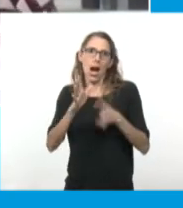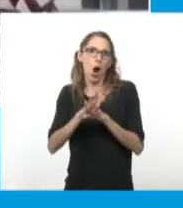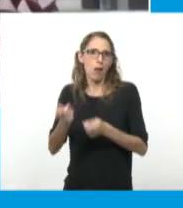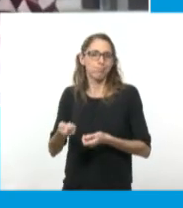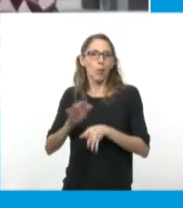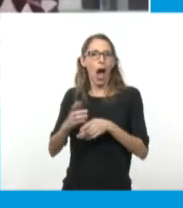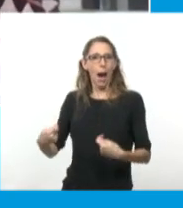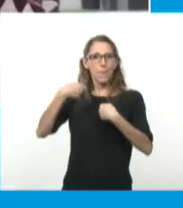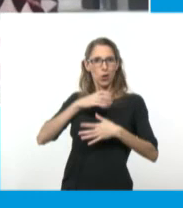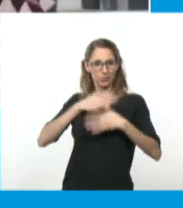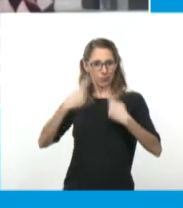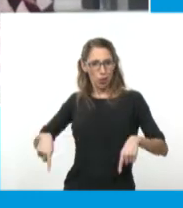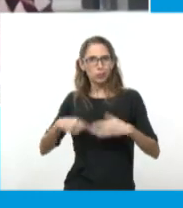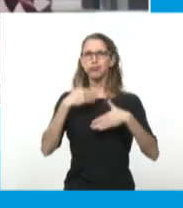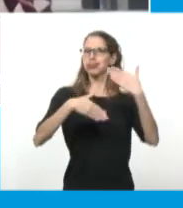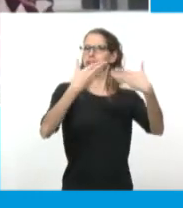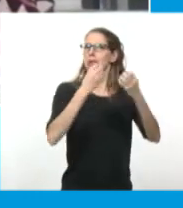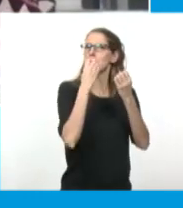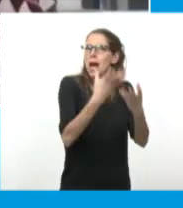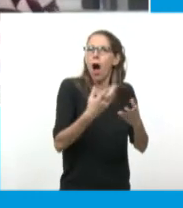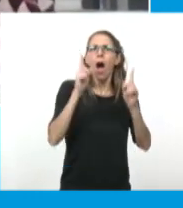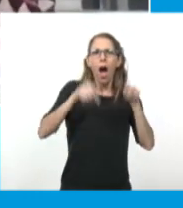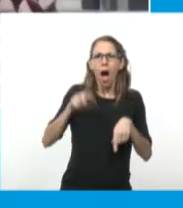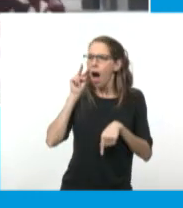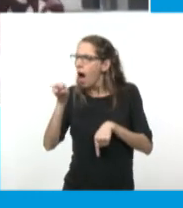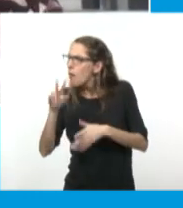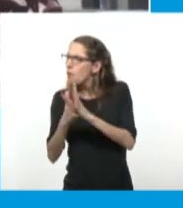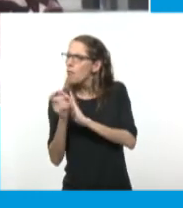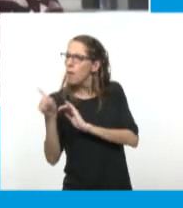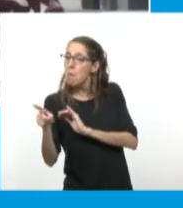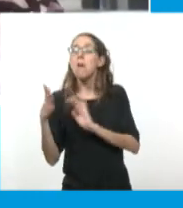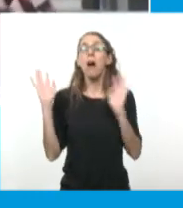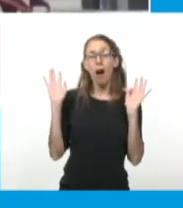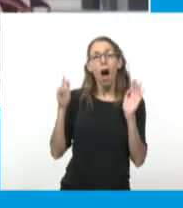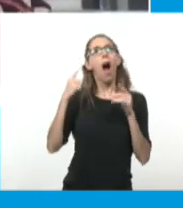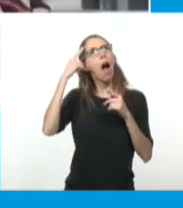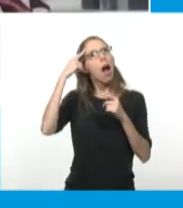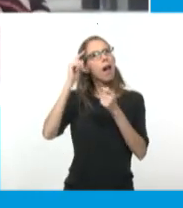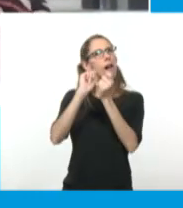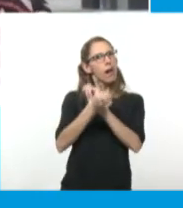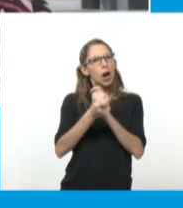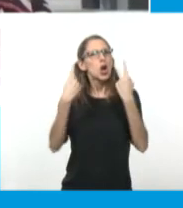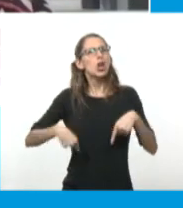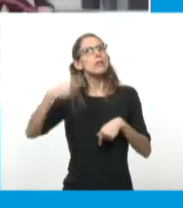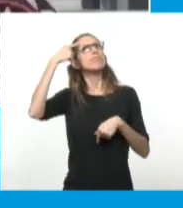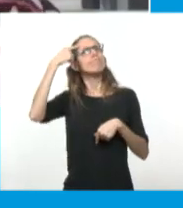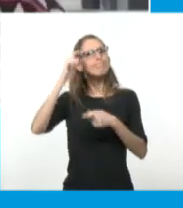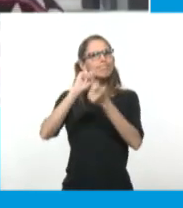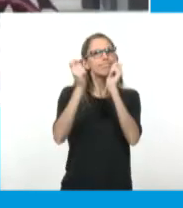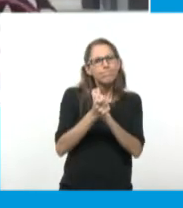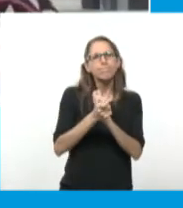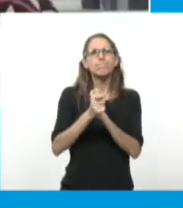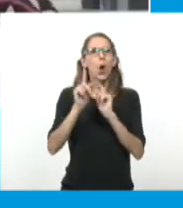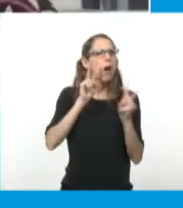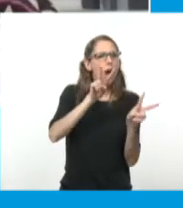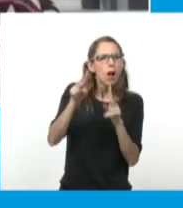no sé, uno evoluciona, puede ver otros puntos de vista, se replantea a propios también, absorbe